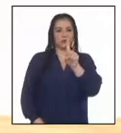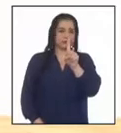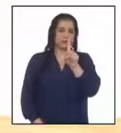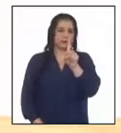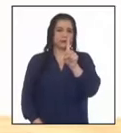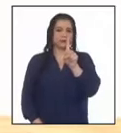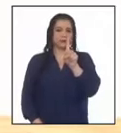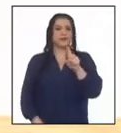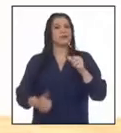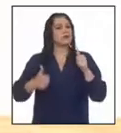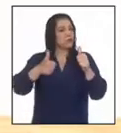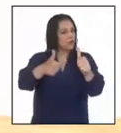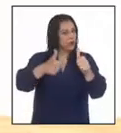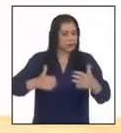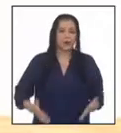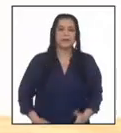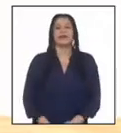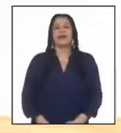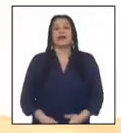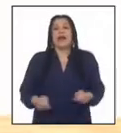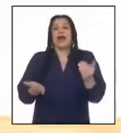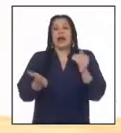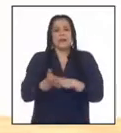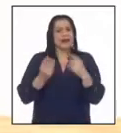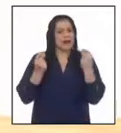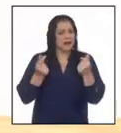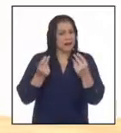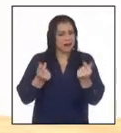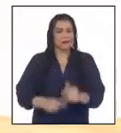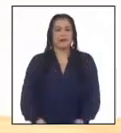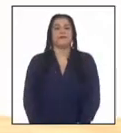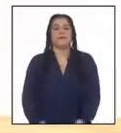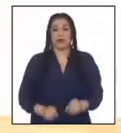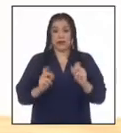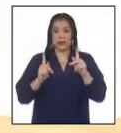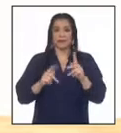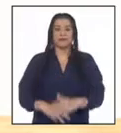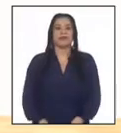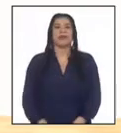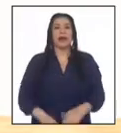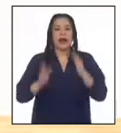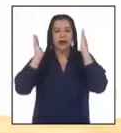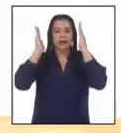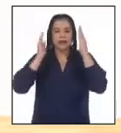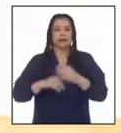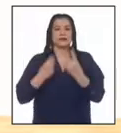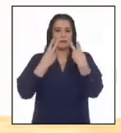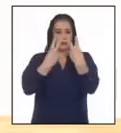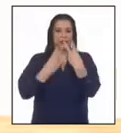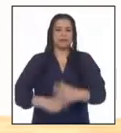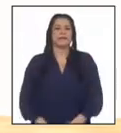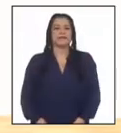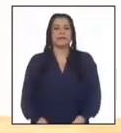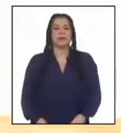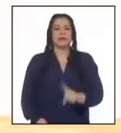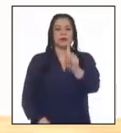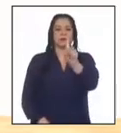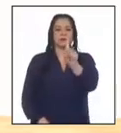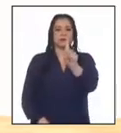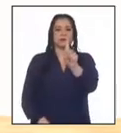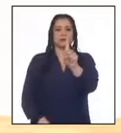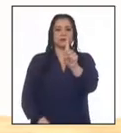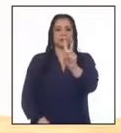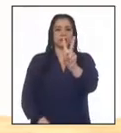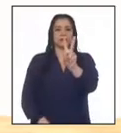uno. Excelente. Ahora lo vamos a hacer más rápido. ¿Bien? Escucho el número y me pongo en la posición. Uno,